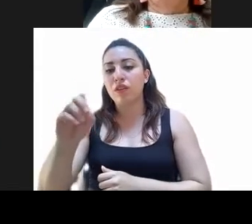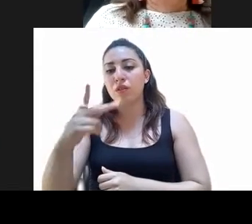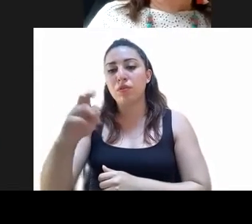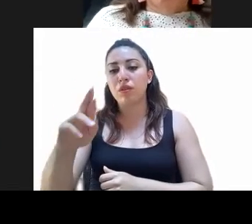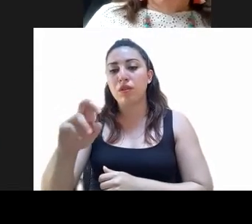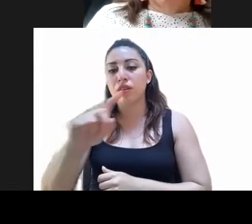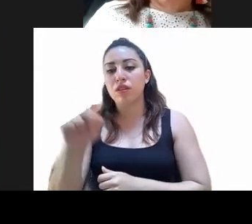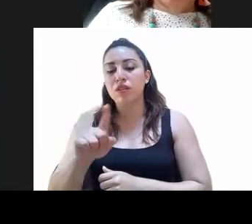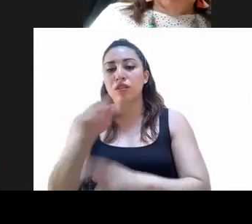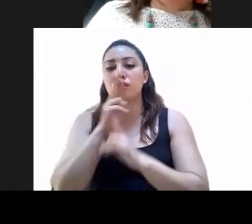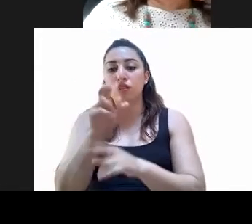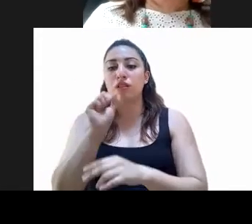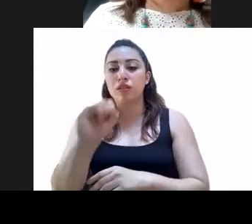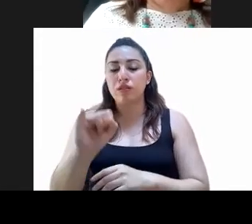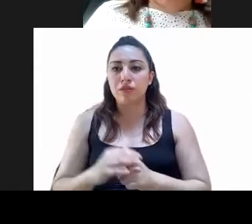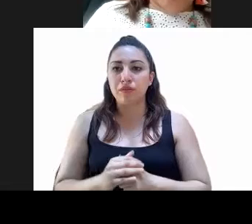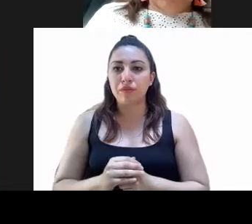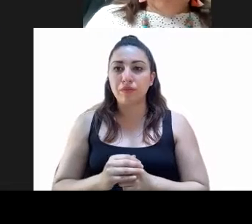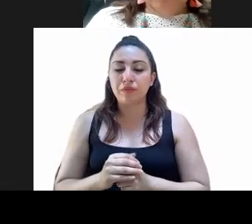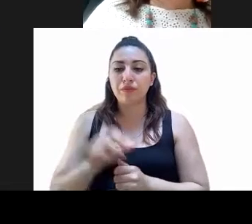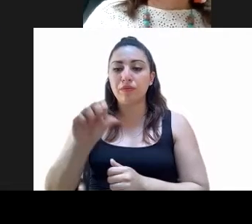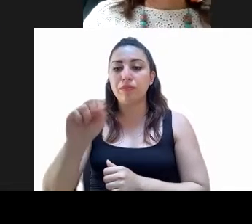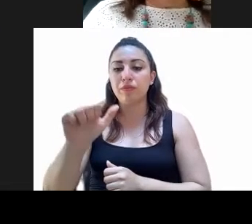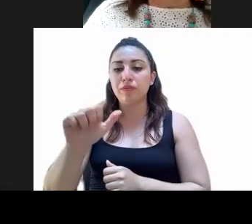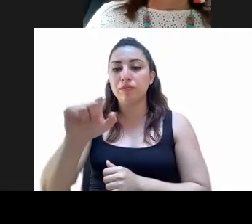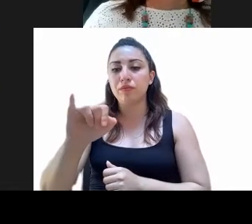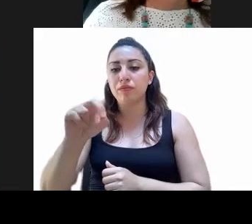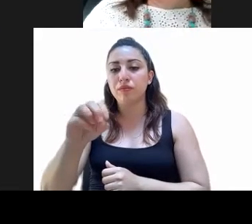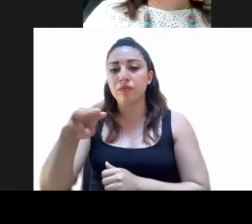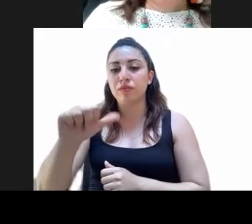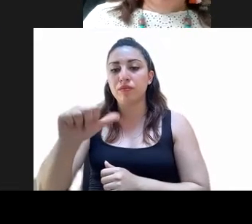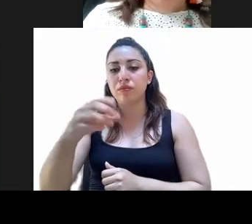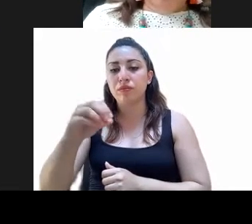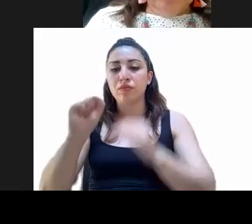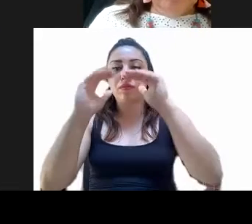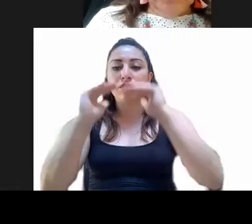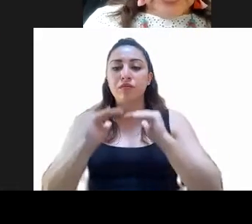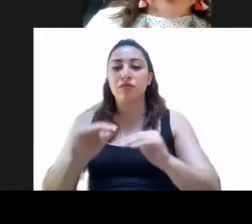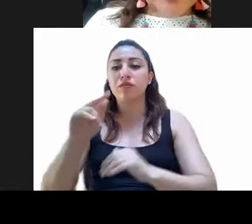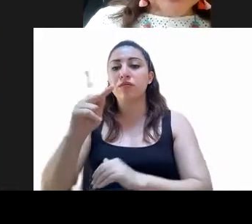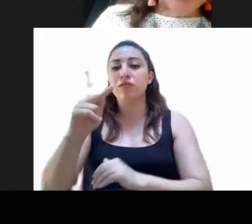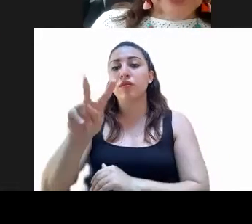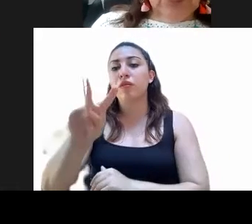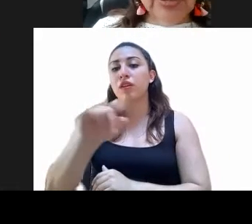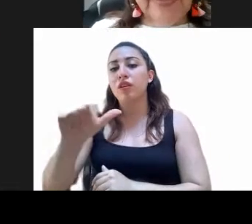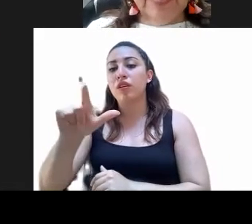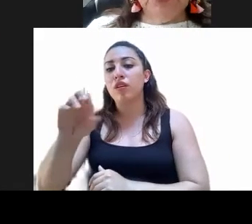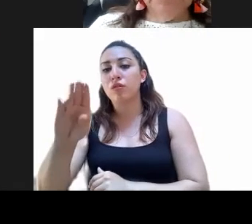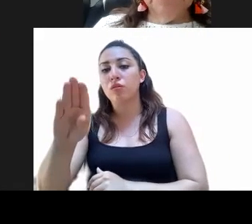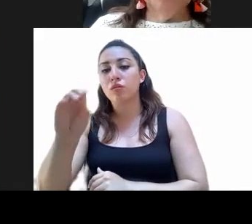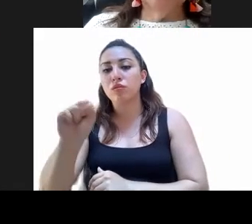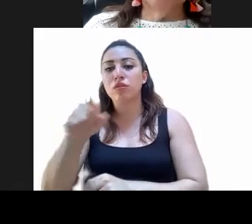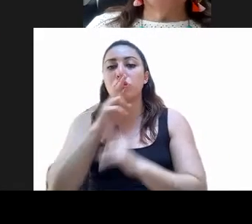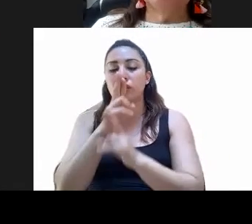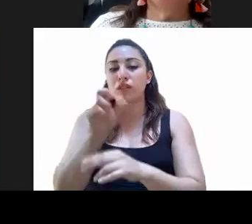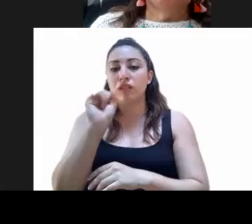Paredes, Alfredo, a favor. María Gabriela Salido Magos. Esperanza Villalobos Pérez. Esperanza Villalobos, a favor.